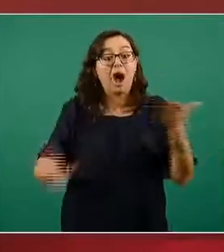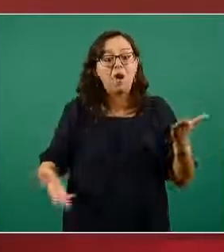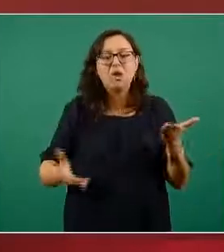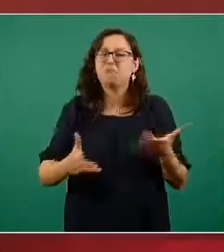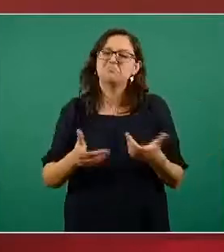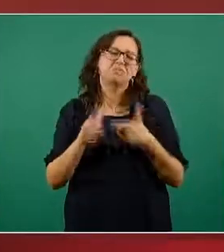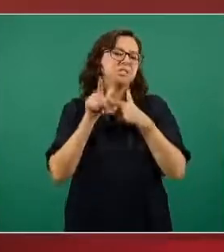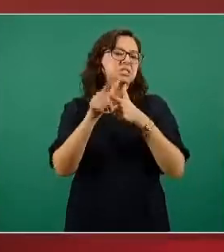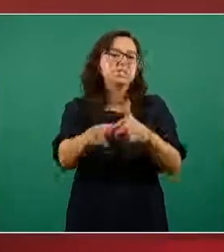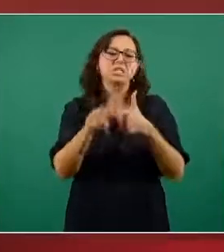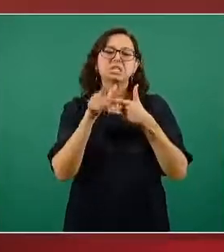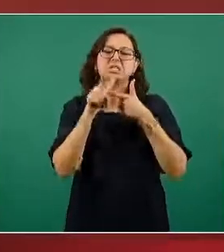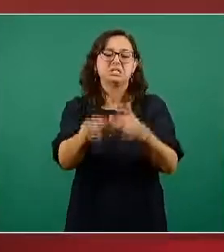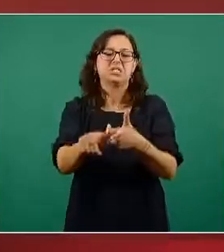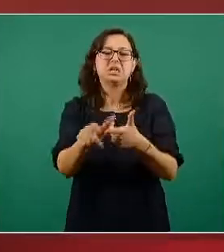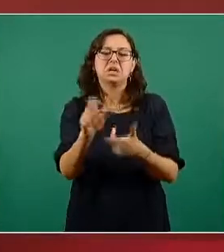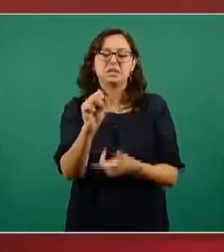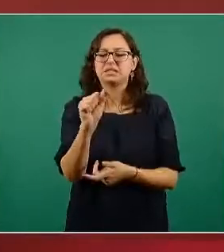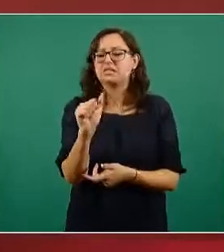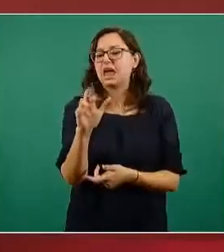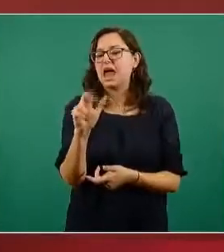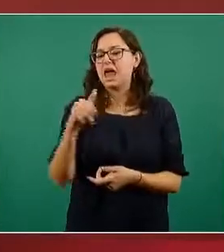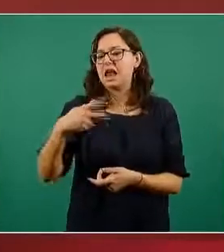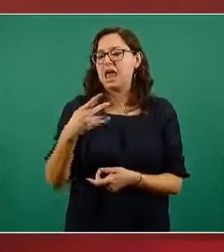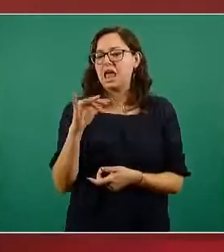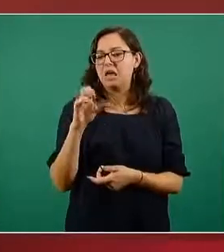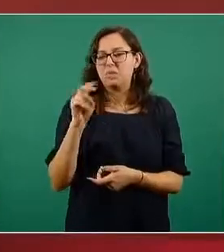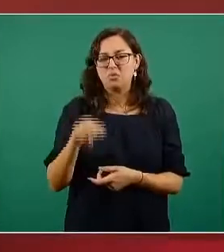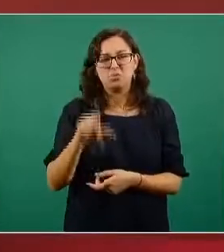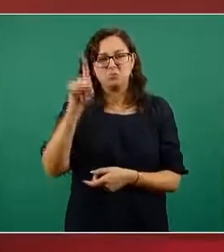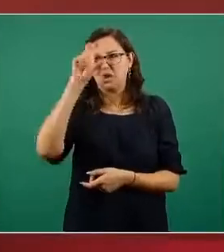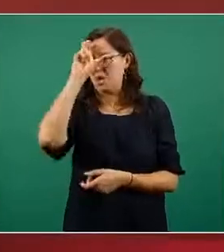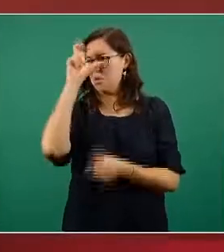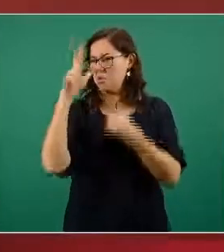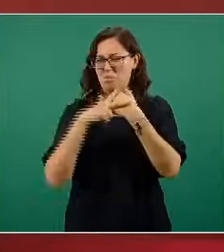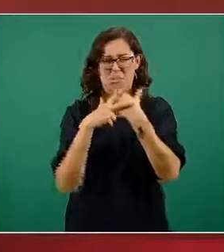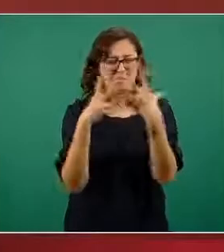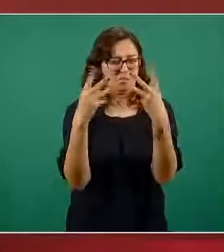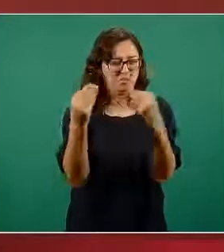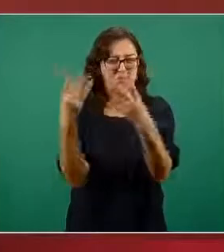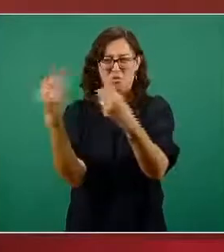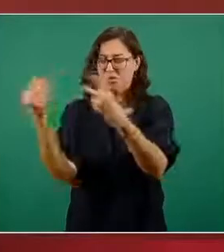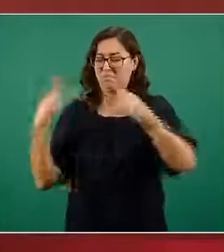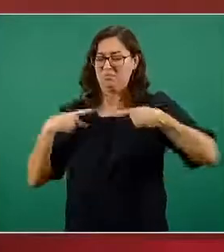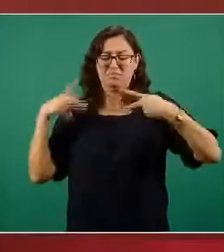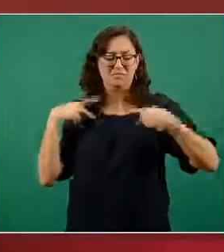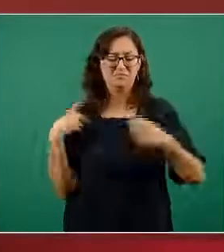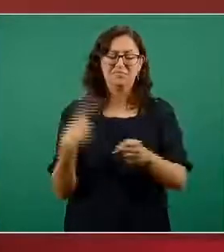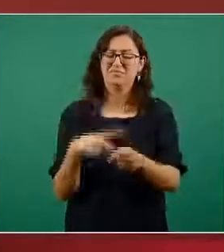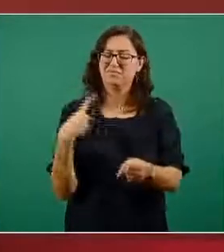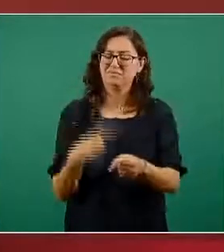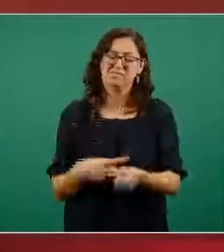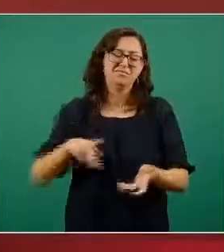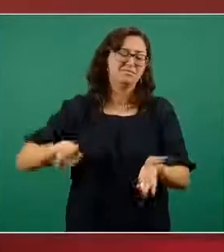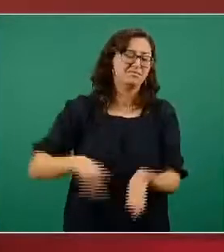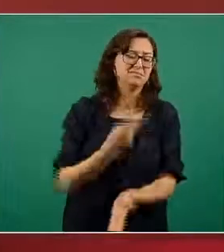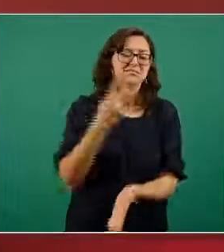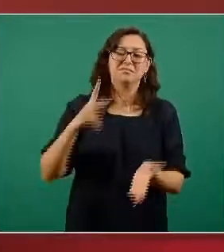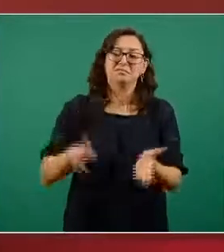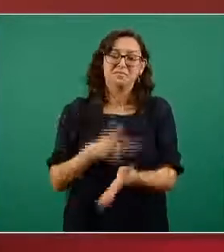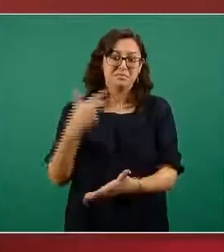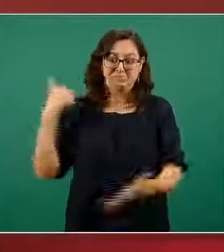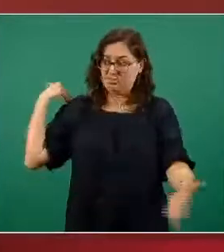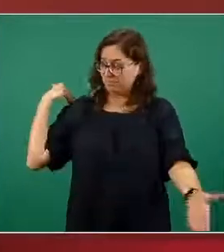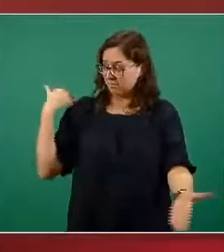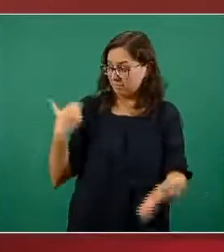personas mayormente niños en Europa Occidental estoy hablando de los países de Europa Occidental Reino Unido donde